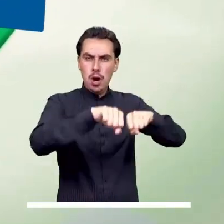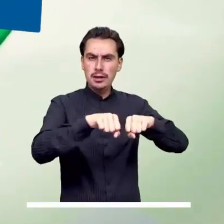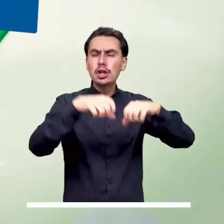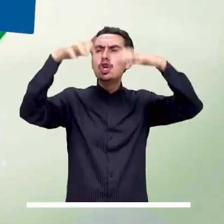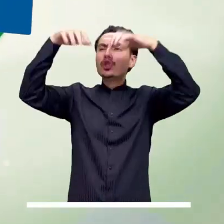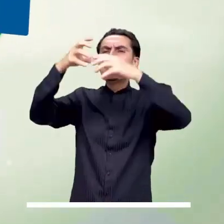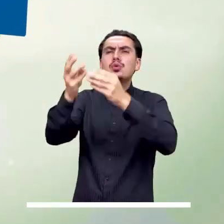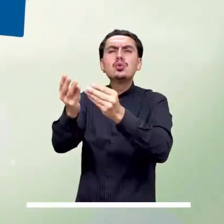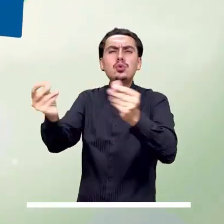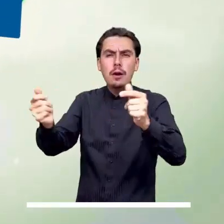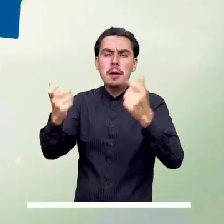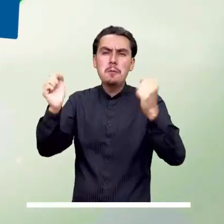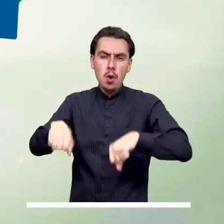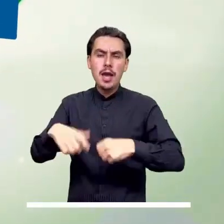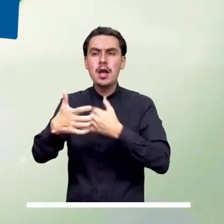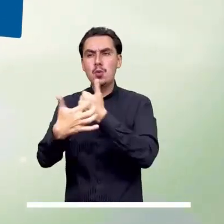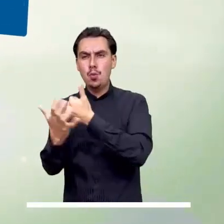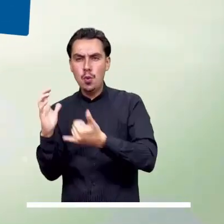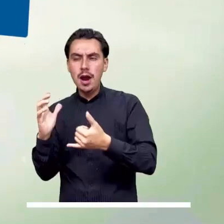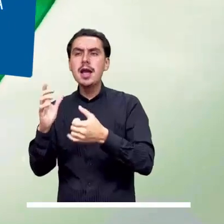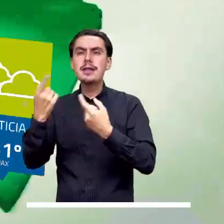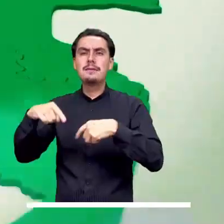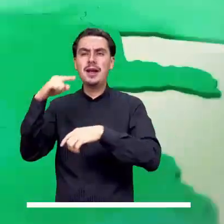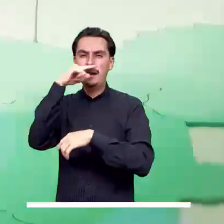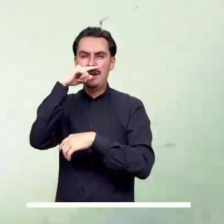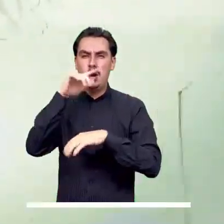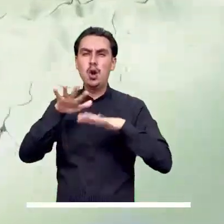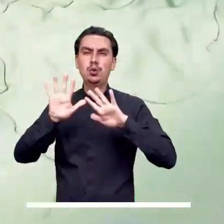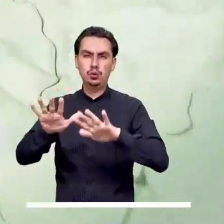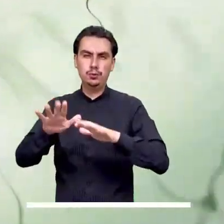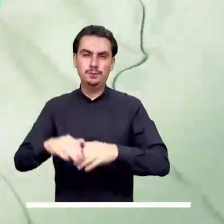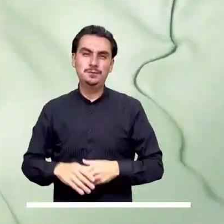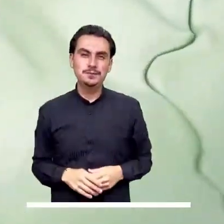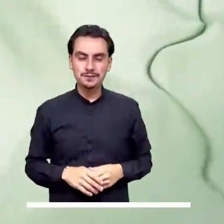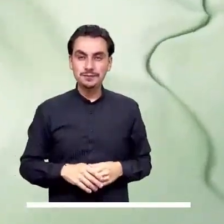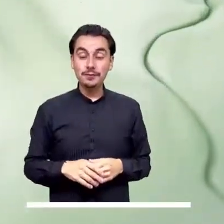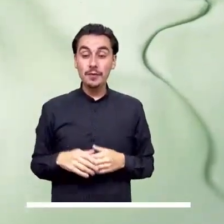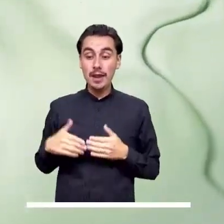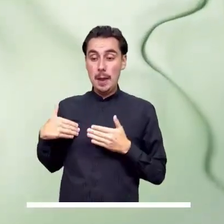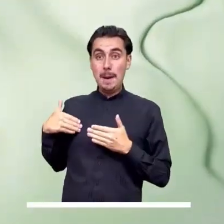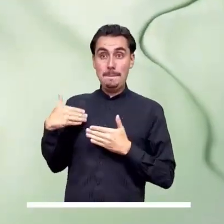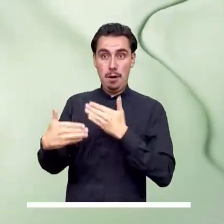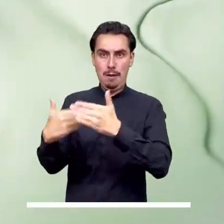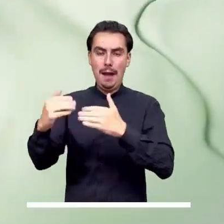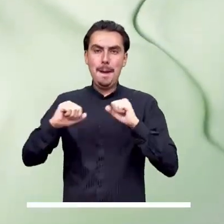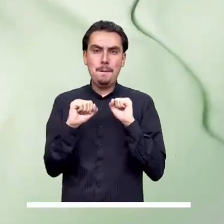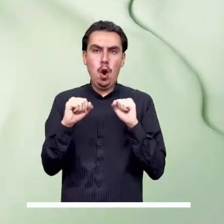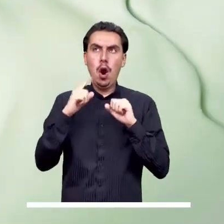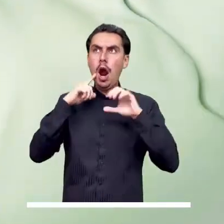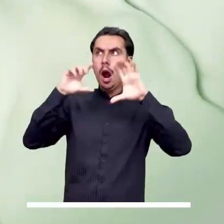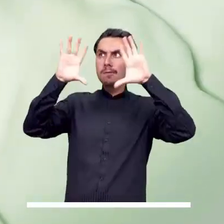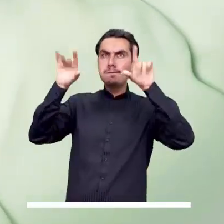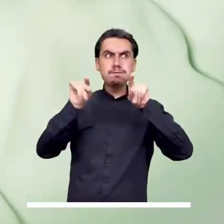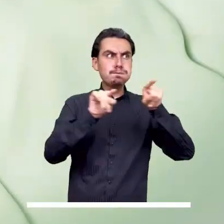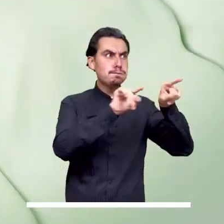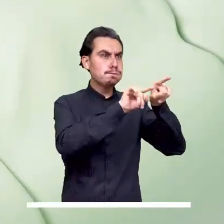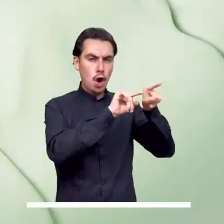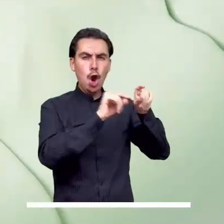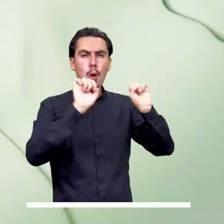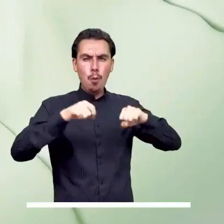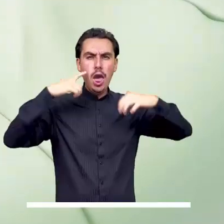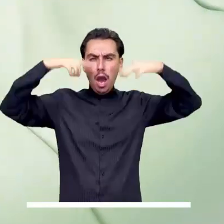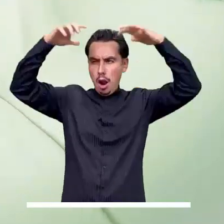dispersas son posibles en el resto de la región. Aumento de la nubosidad con lluvias moderadas y ligeras. Las